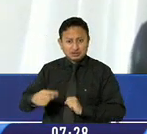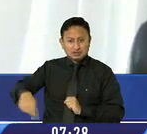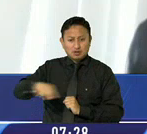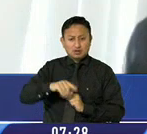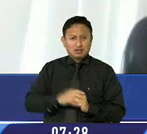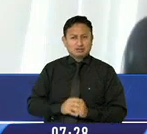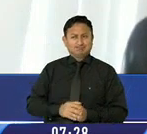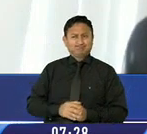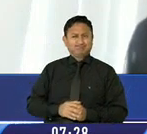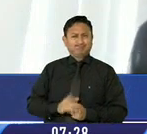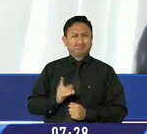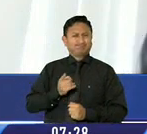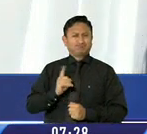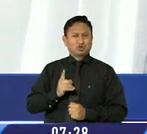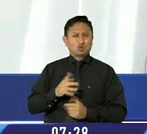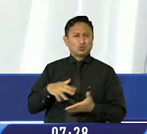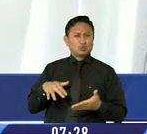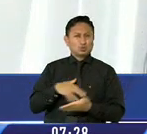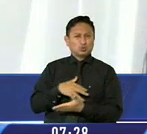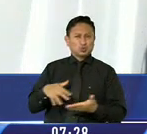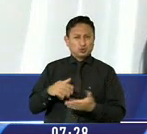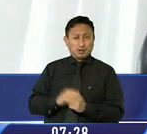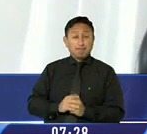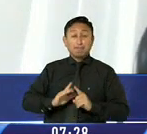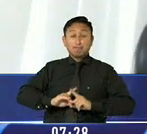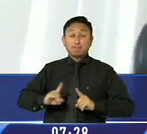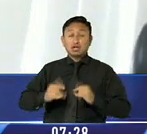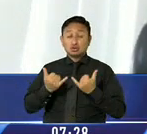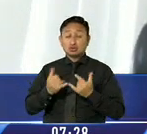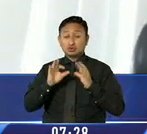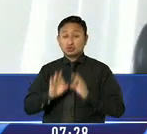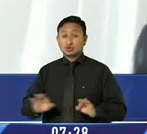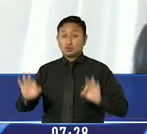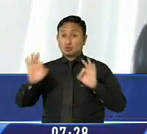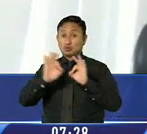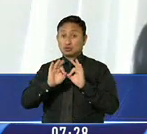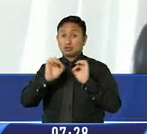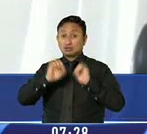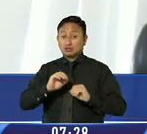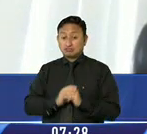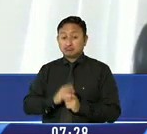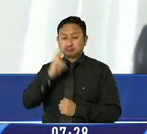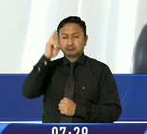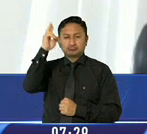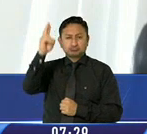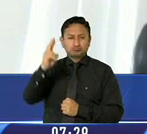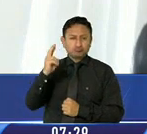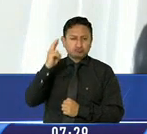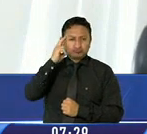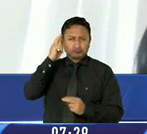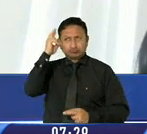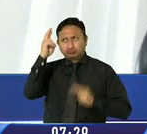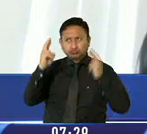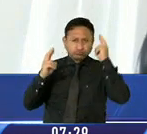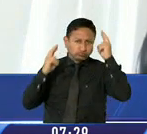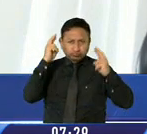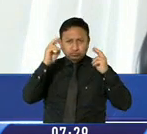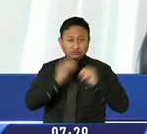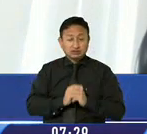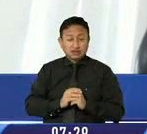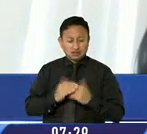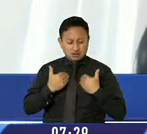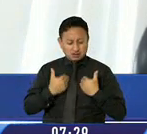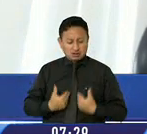descontento. Sin embargo, creo que es importante un poco el reflexionar sobre el cuidado de la salud